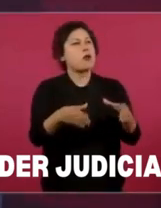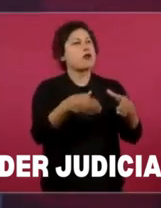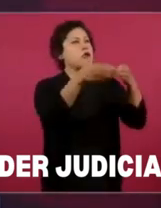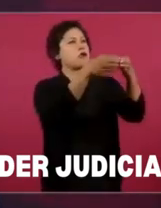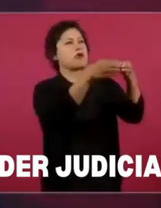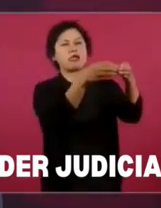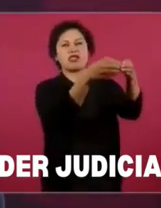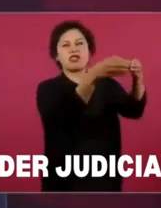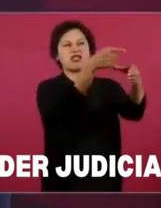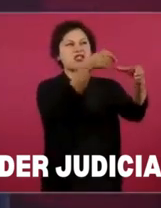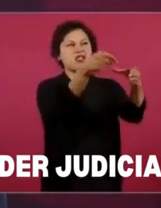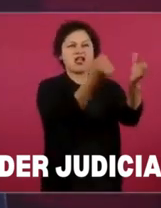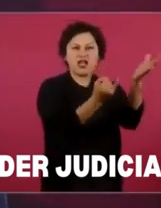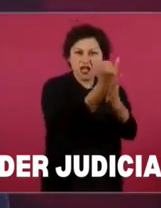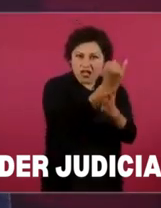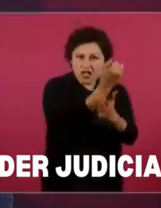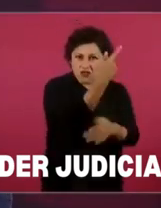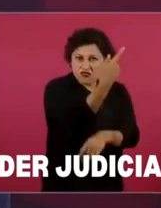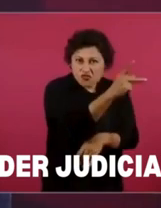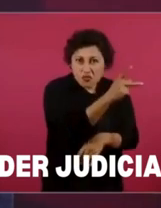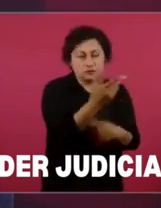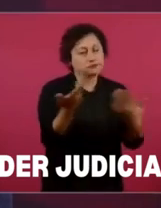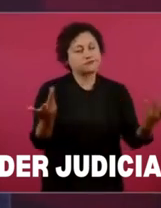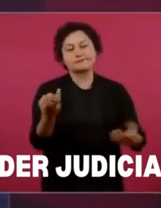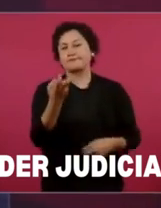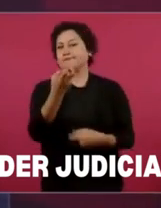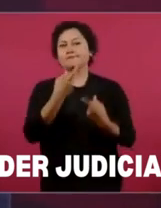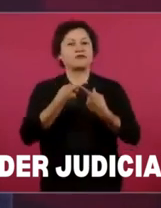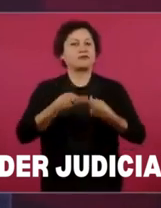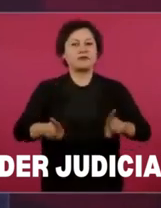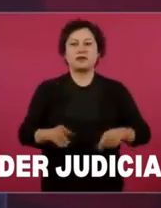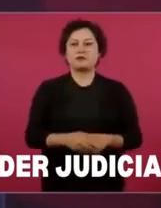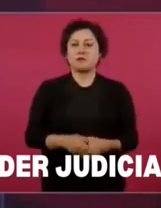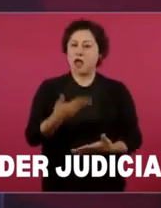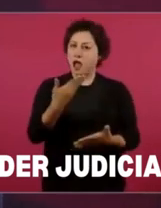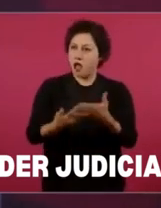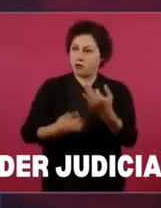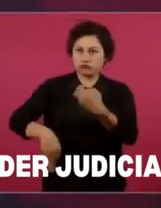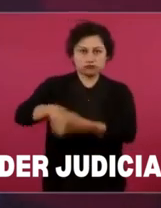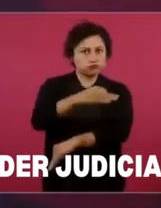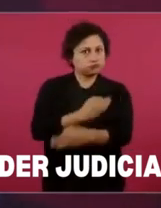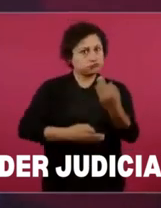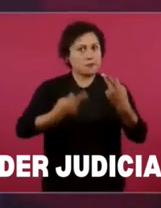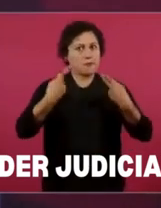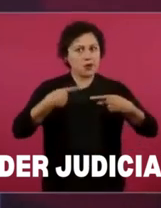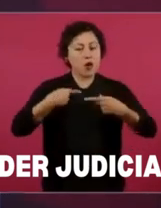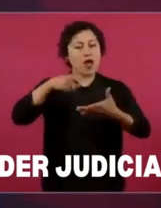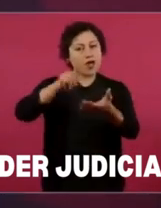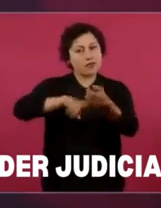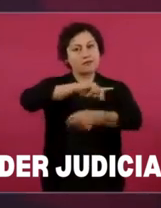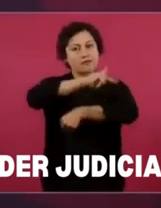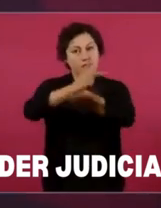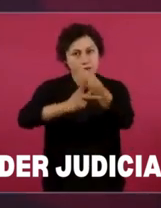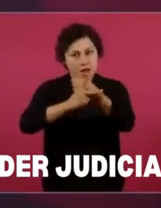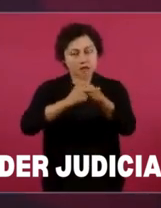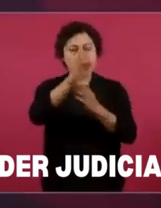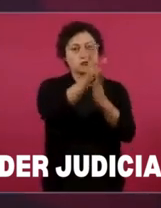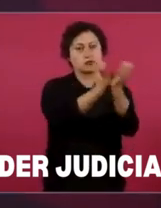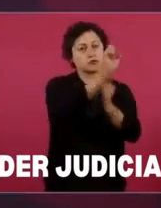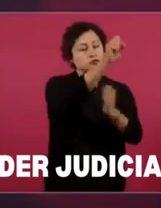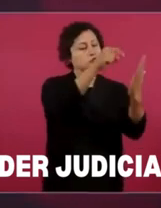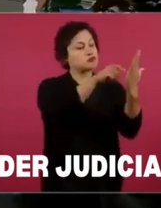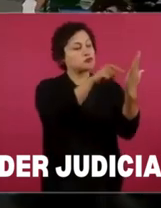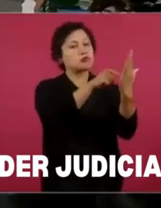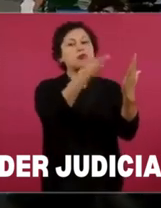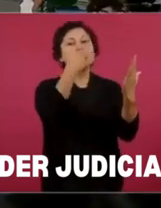La cada ciudadano de acuerdo a la Constitución tiene